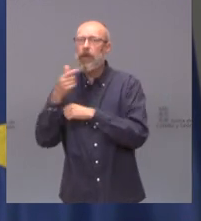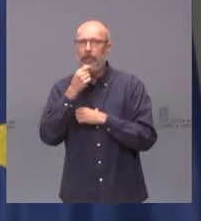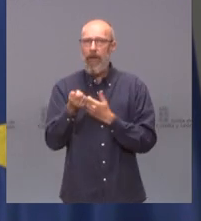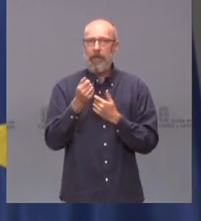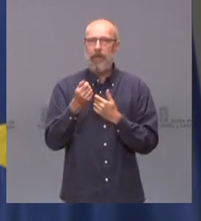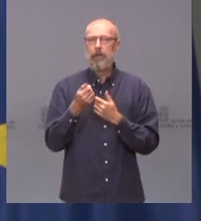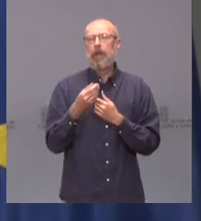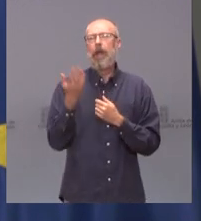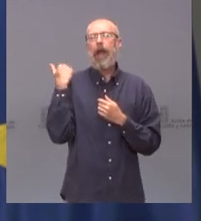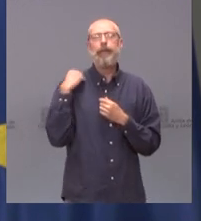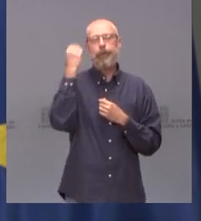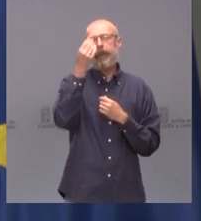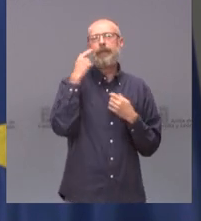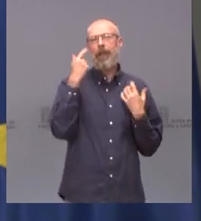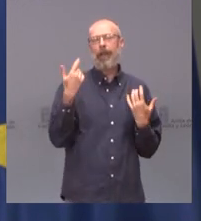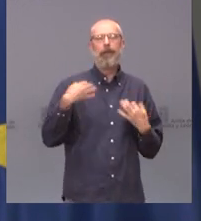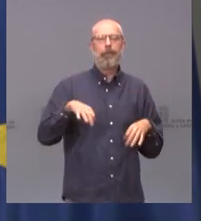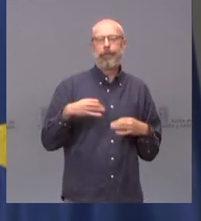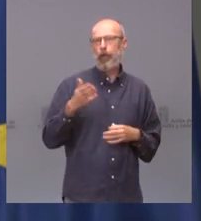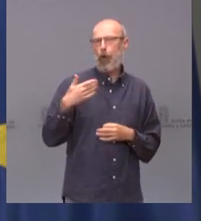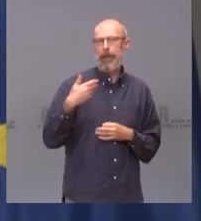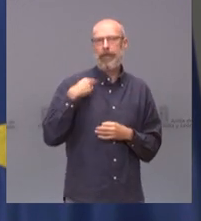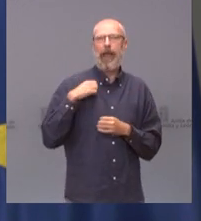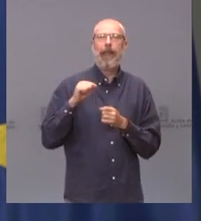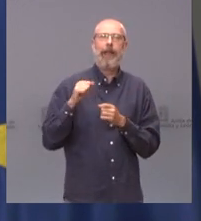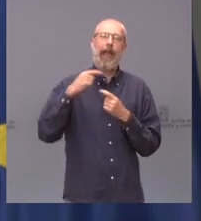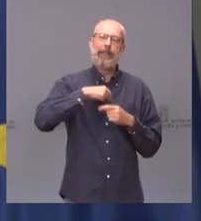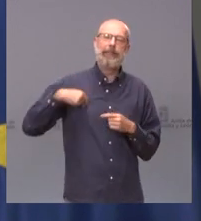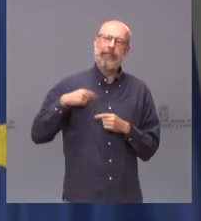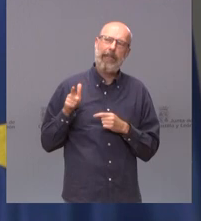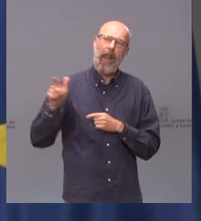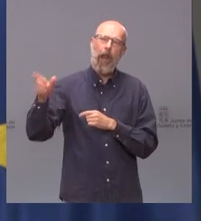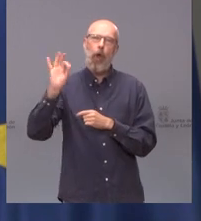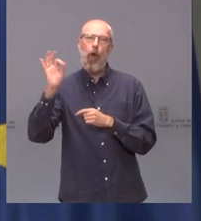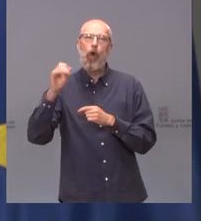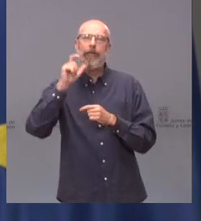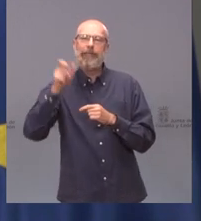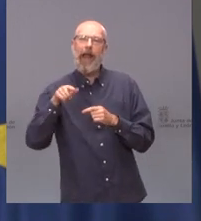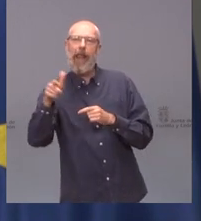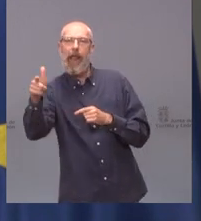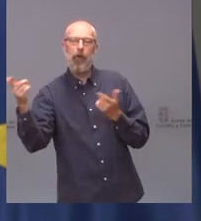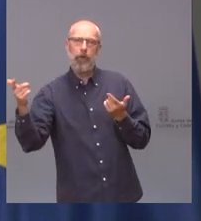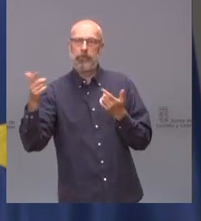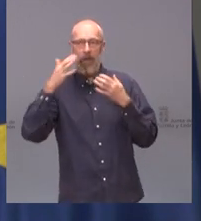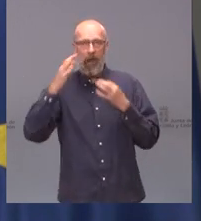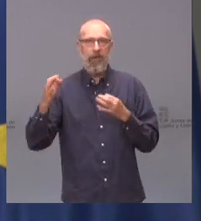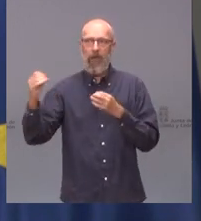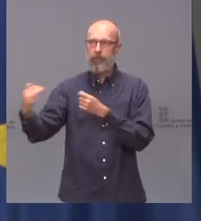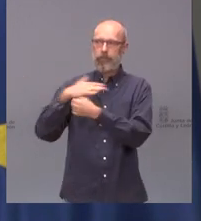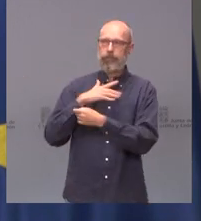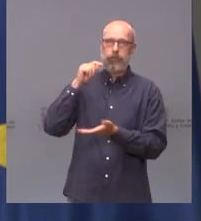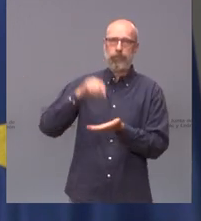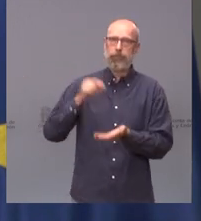veces, pensando que esto está en China o está en Italia, esto está en todas partes, porque el mundo es muy pequeño,